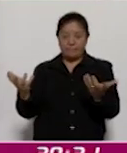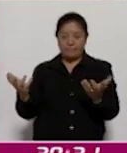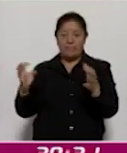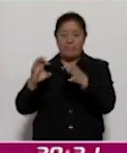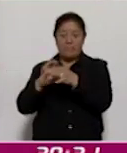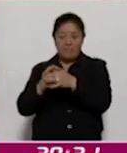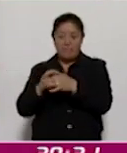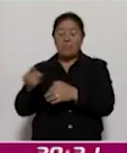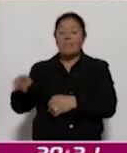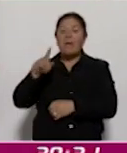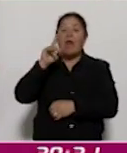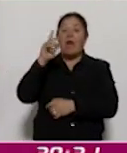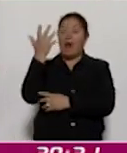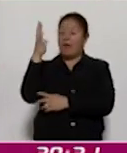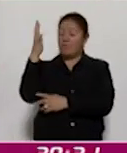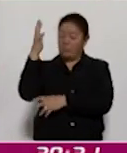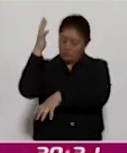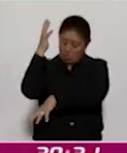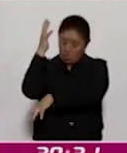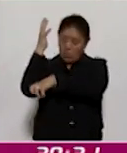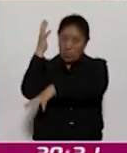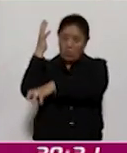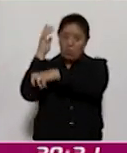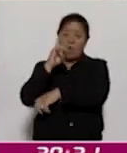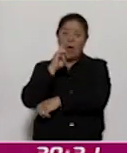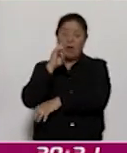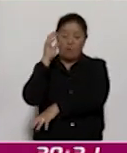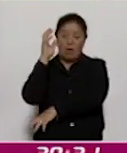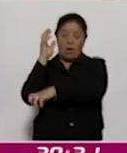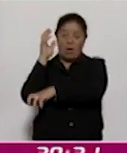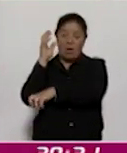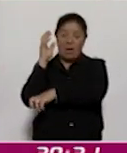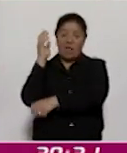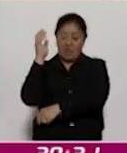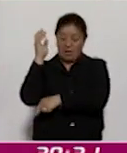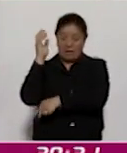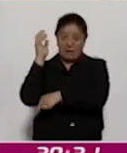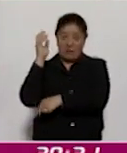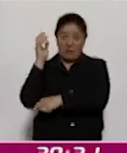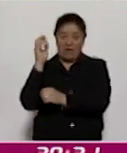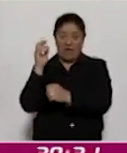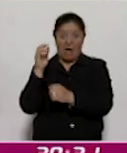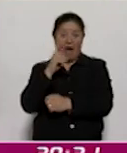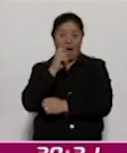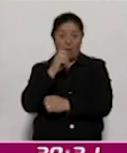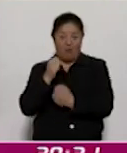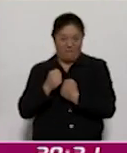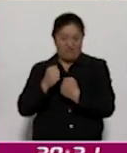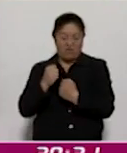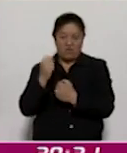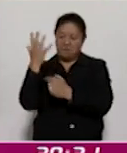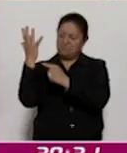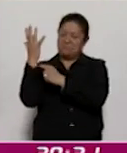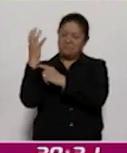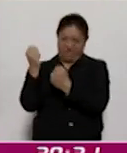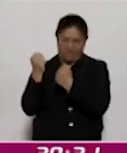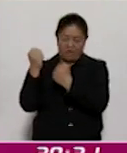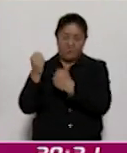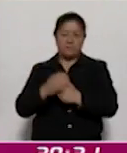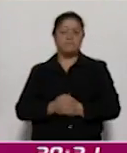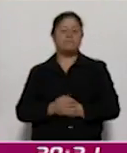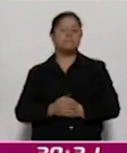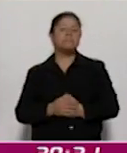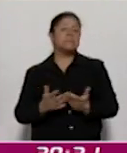se nutren del agua, cuando tienen humedad se defienden y entonces, digamos, está controlado el asunto. Durante estos años que hubo